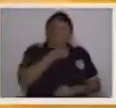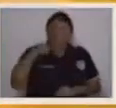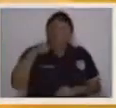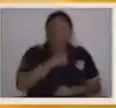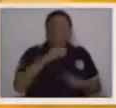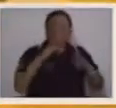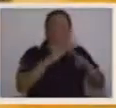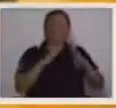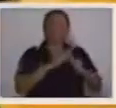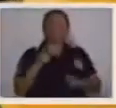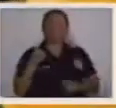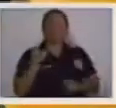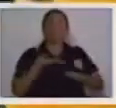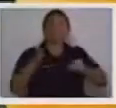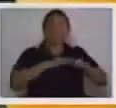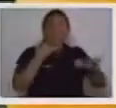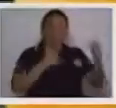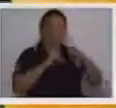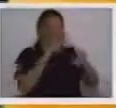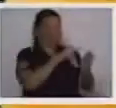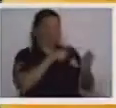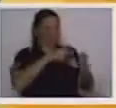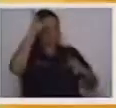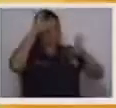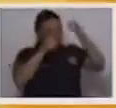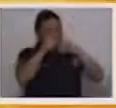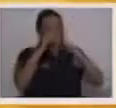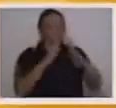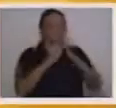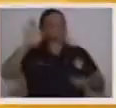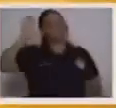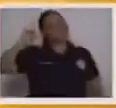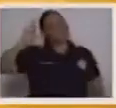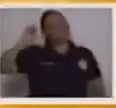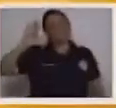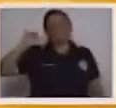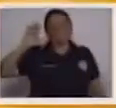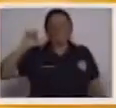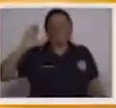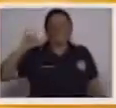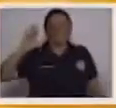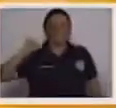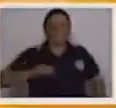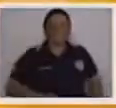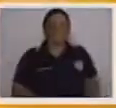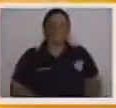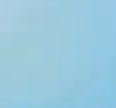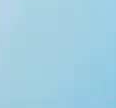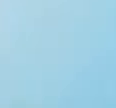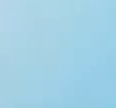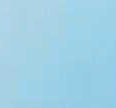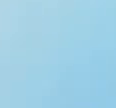Casa. Así es. Y los dejamos con más de Juega, Lee y Aprende en Casa. Adiós, chicos. Adiós.